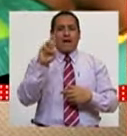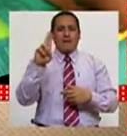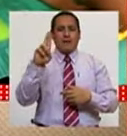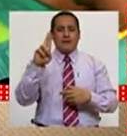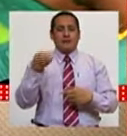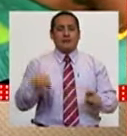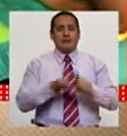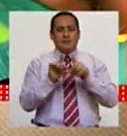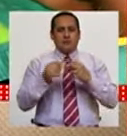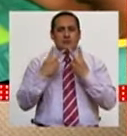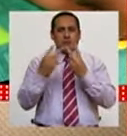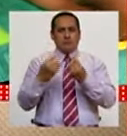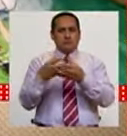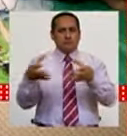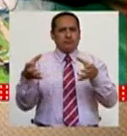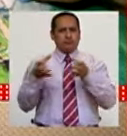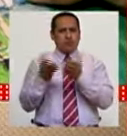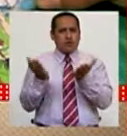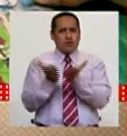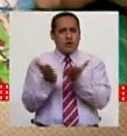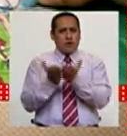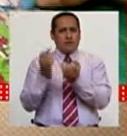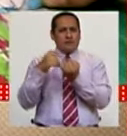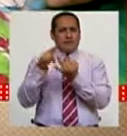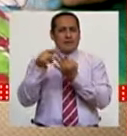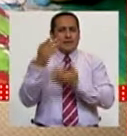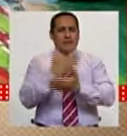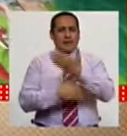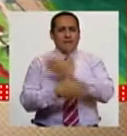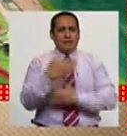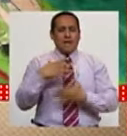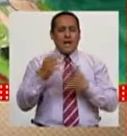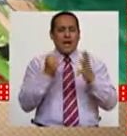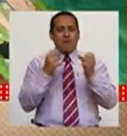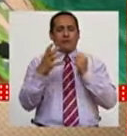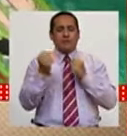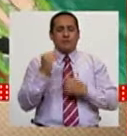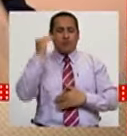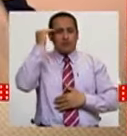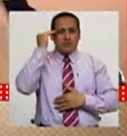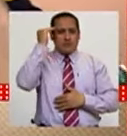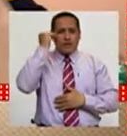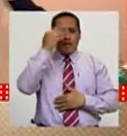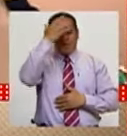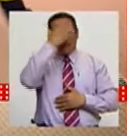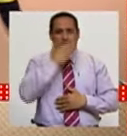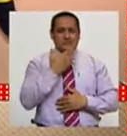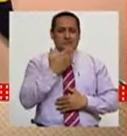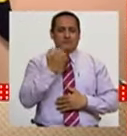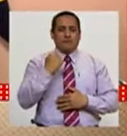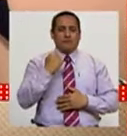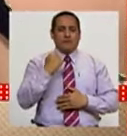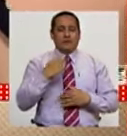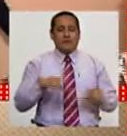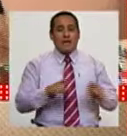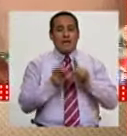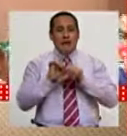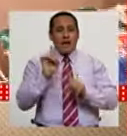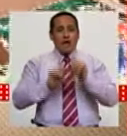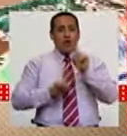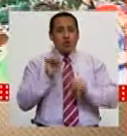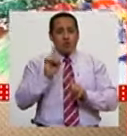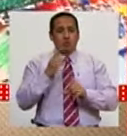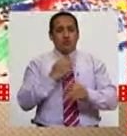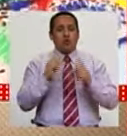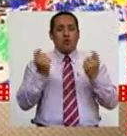especialmente a estudiantes de instituciones educativas con habilidades diferentes, autismo, síndrome de Down, parálisis cerebral. Es un concurso que